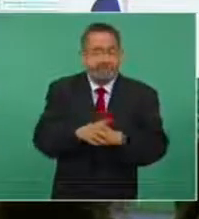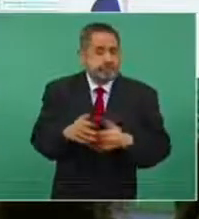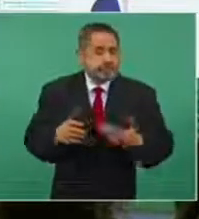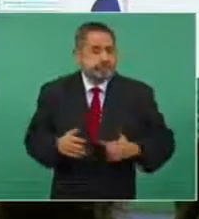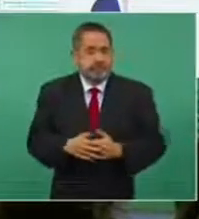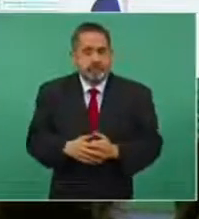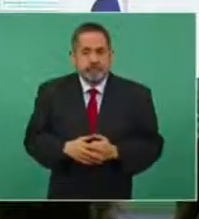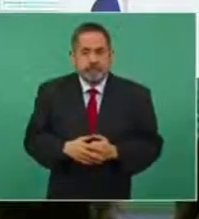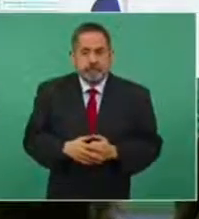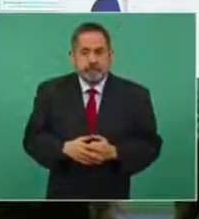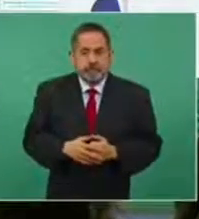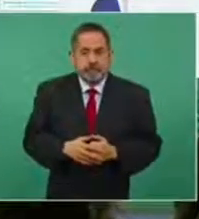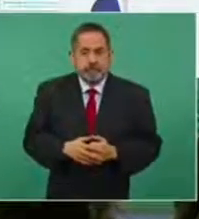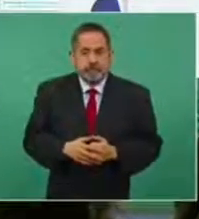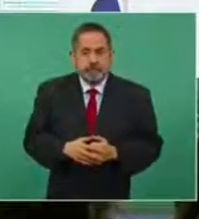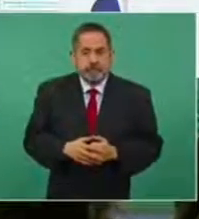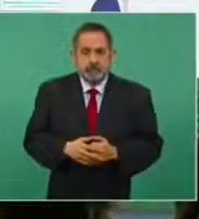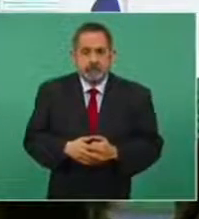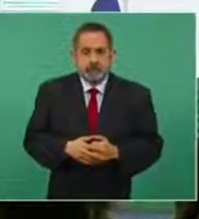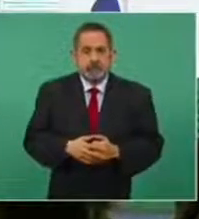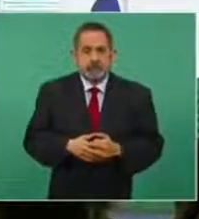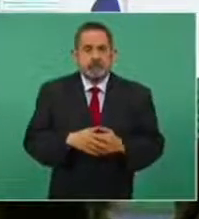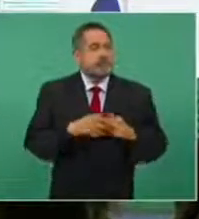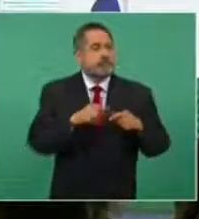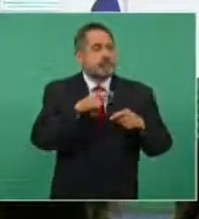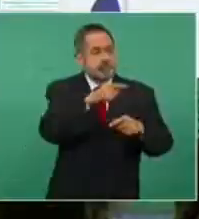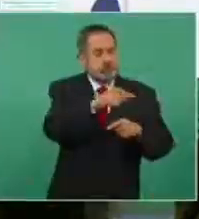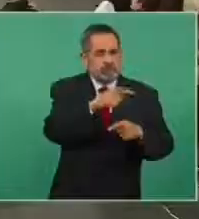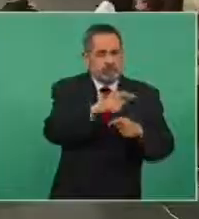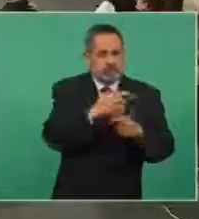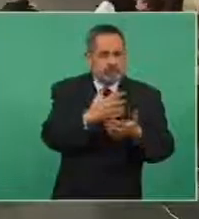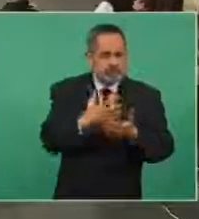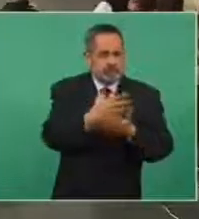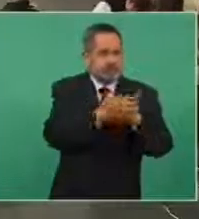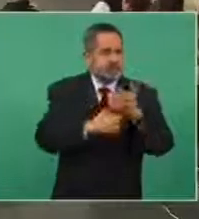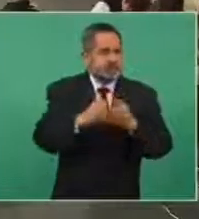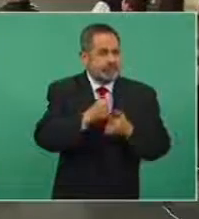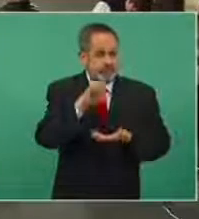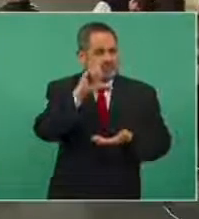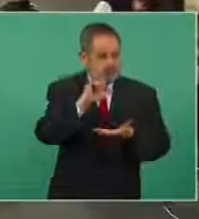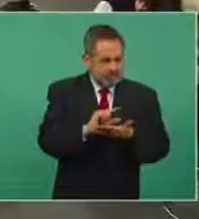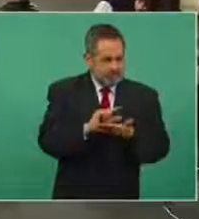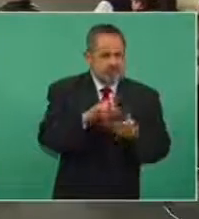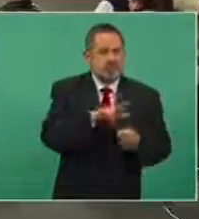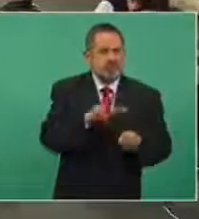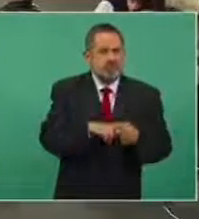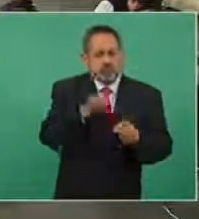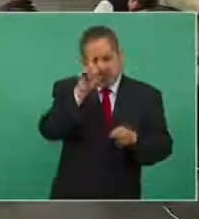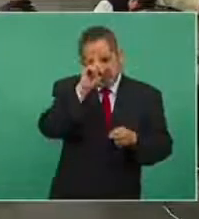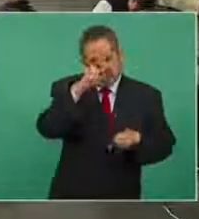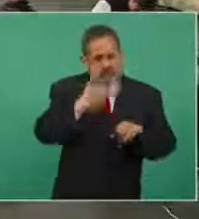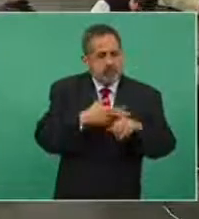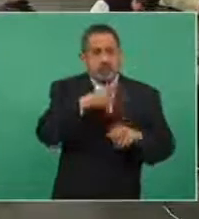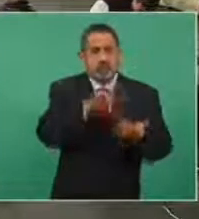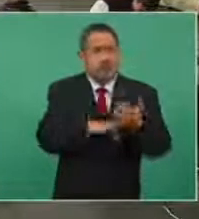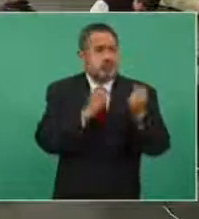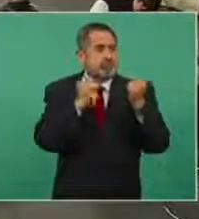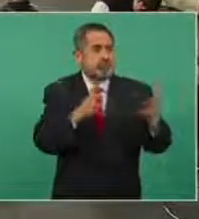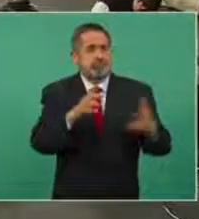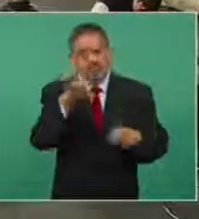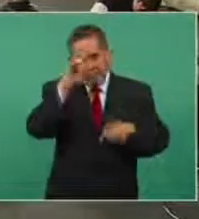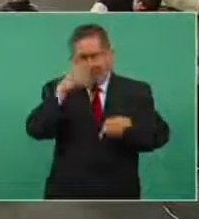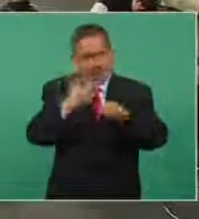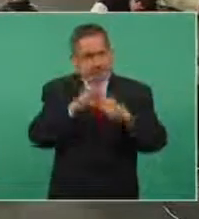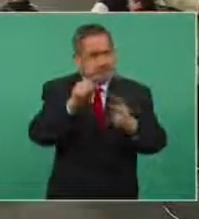ahora dame un salario de asesor, bueno, es eso, porque tienen muchos asesores